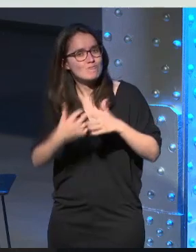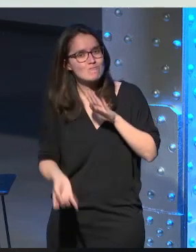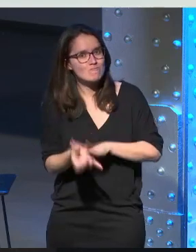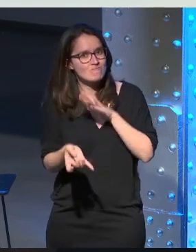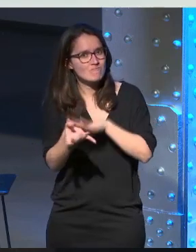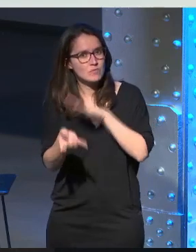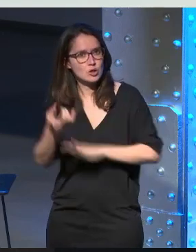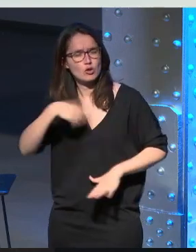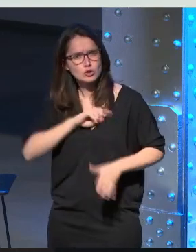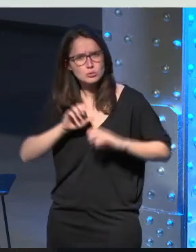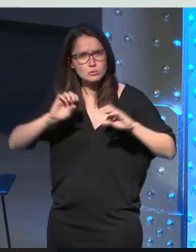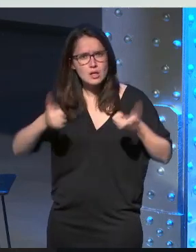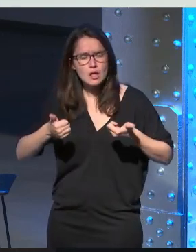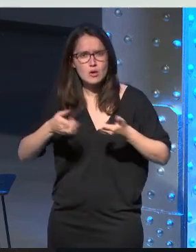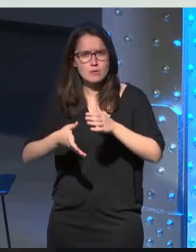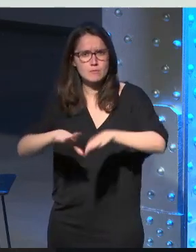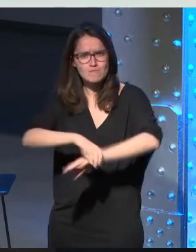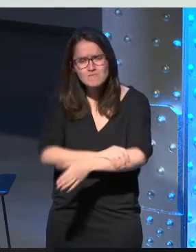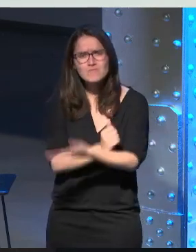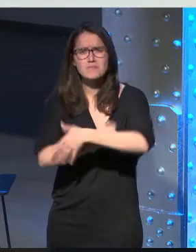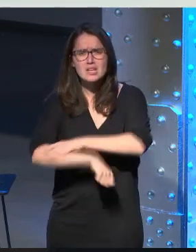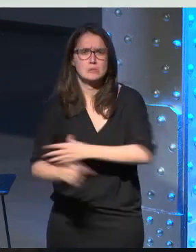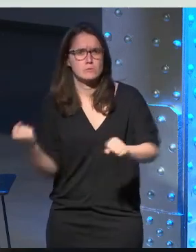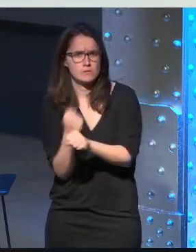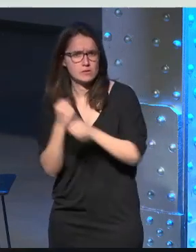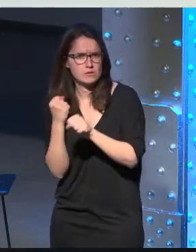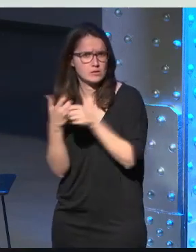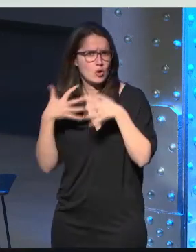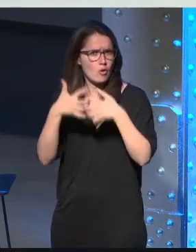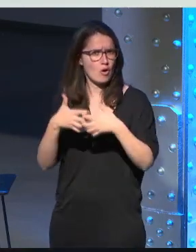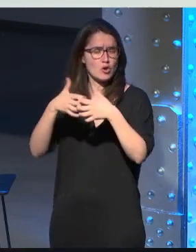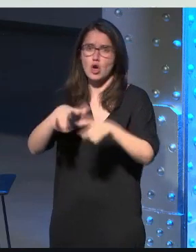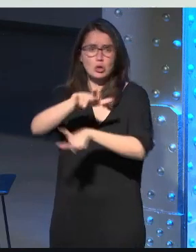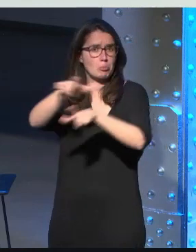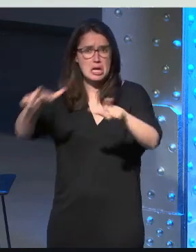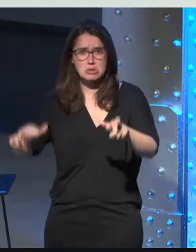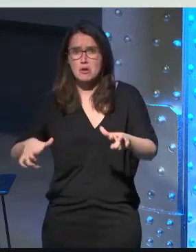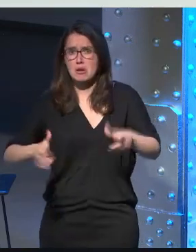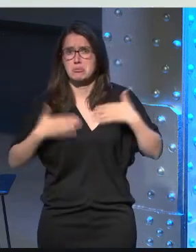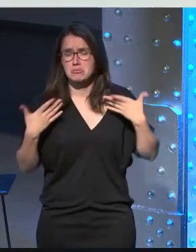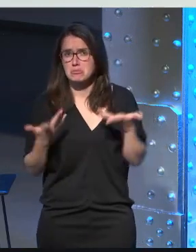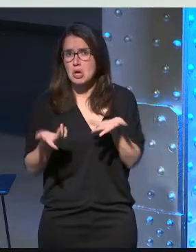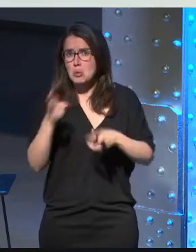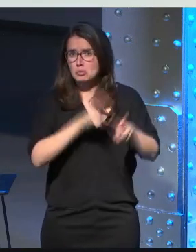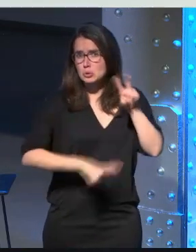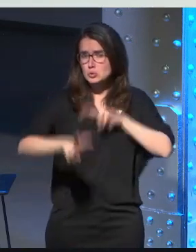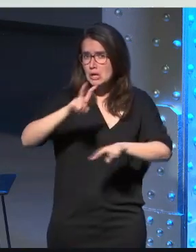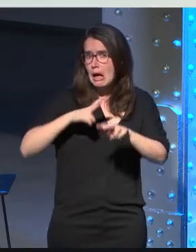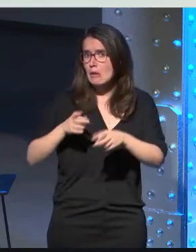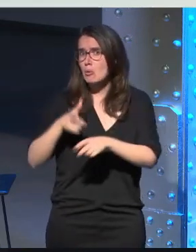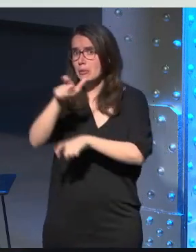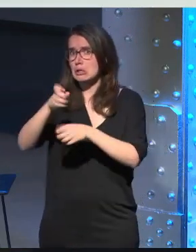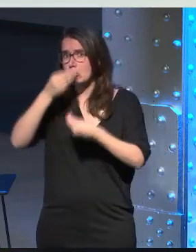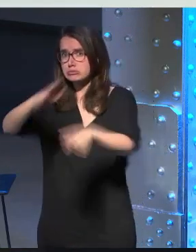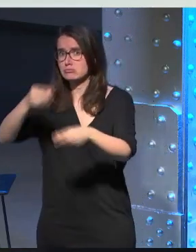sido los que nos hemos metido arremangados en el barro esto no ha ido de gente que ha buscado mano de obra